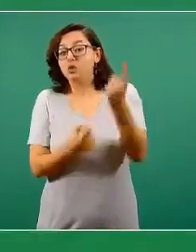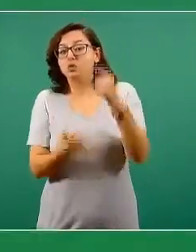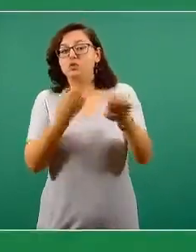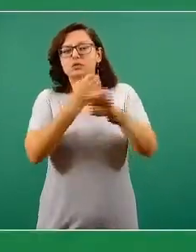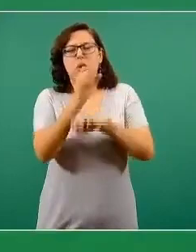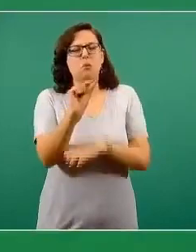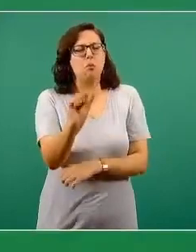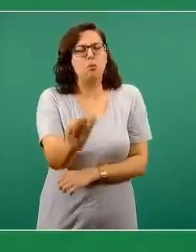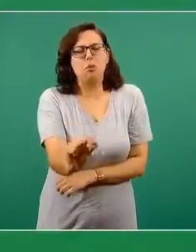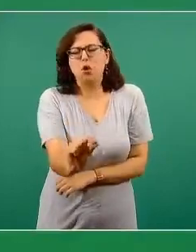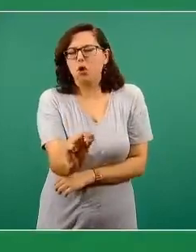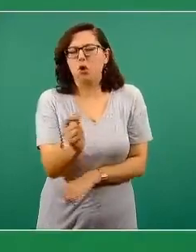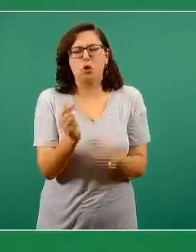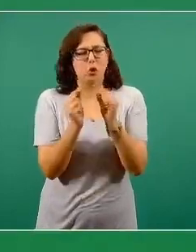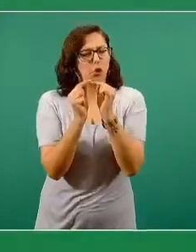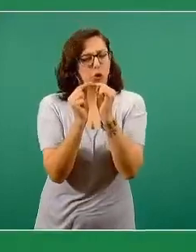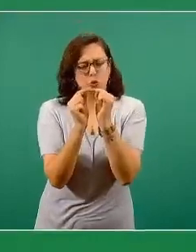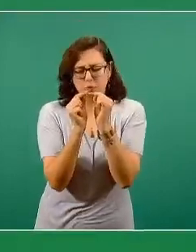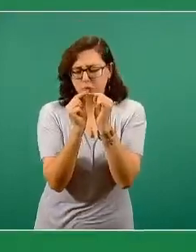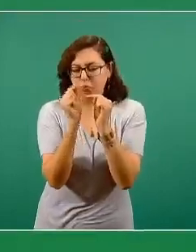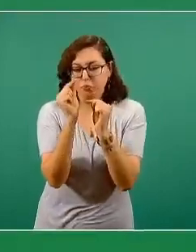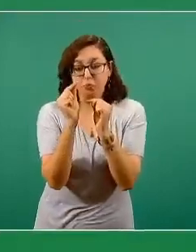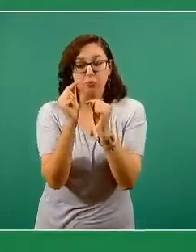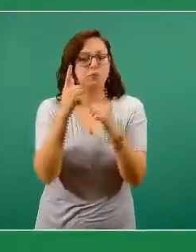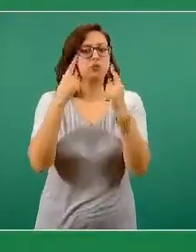pequeño incremento, incluyendo la Ciudad de México.